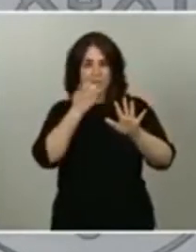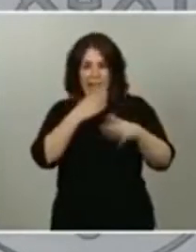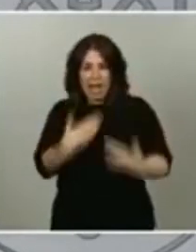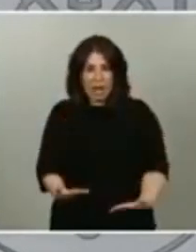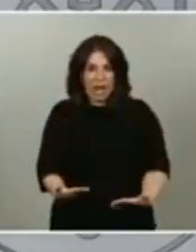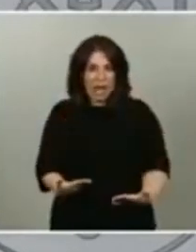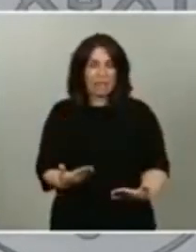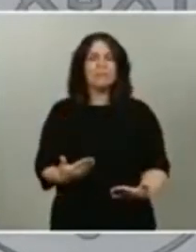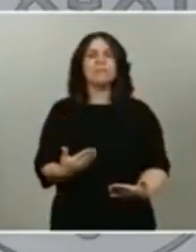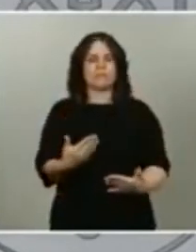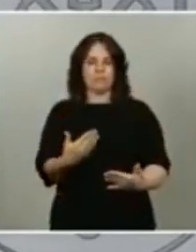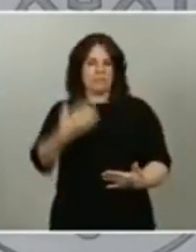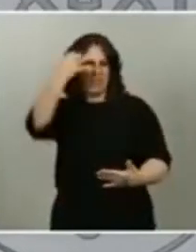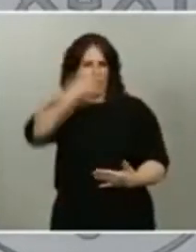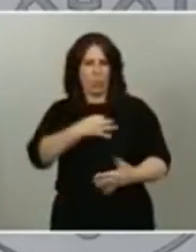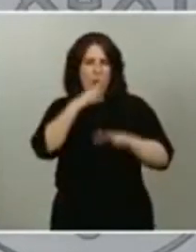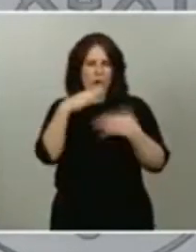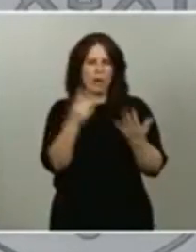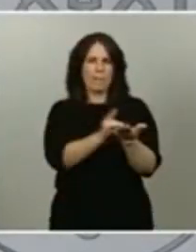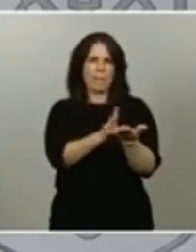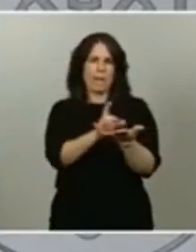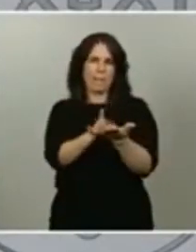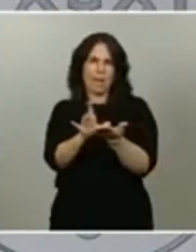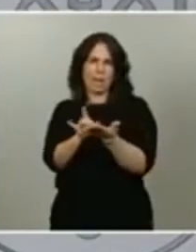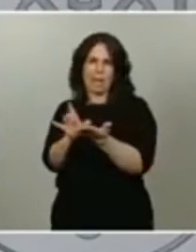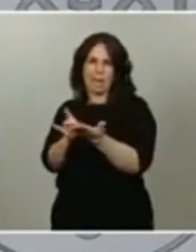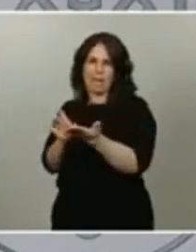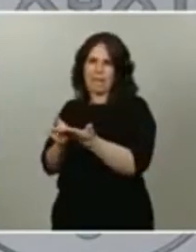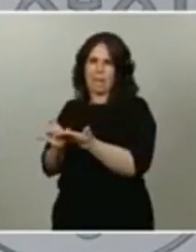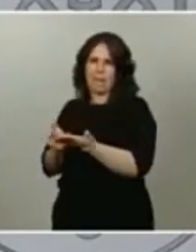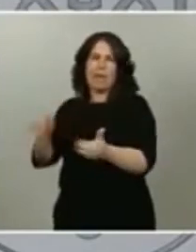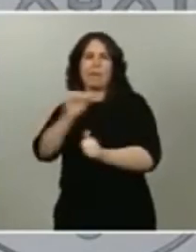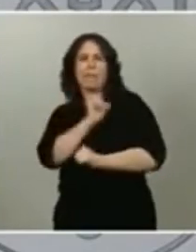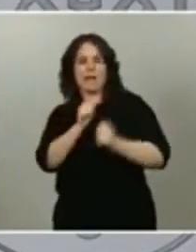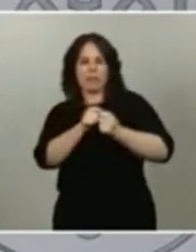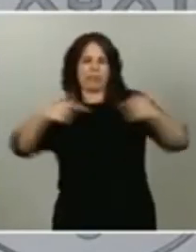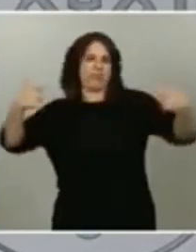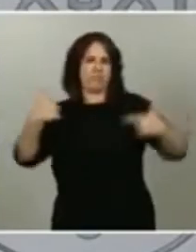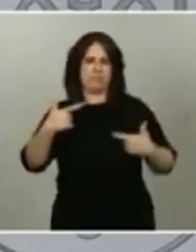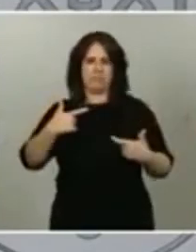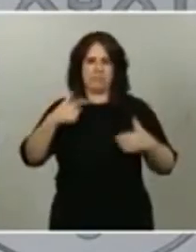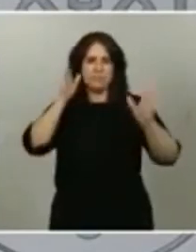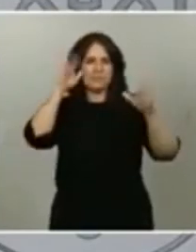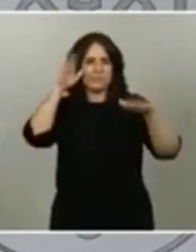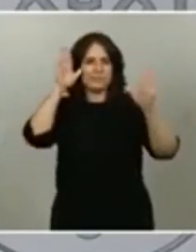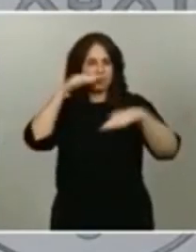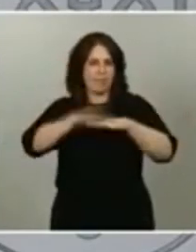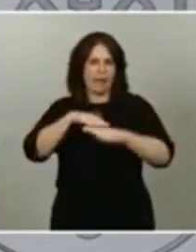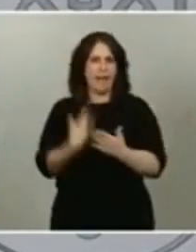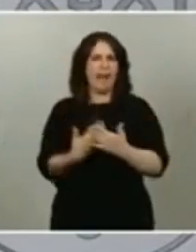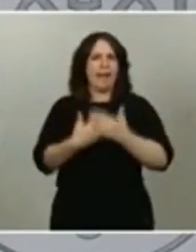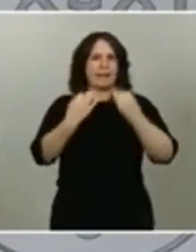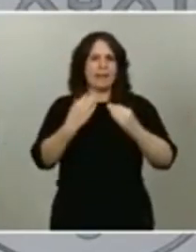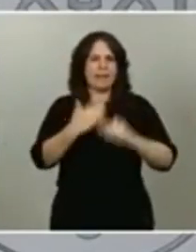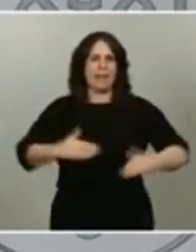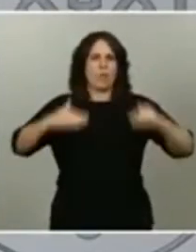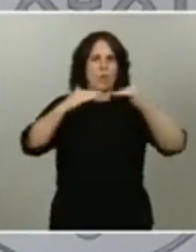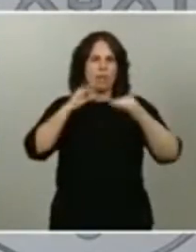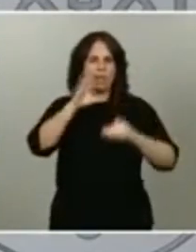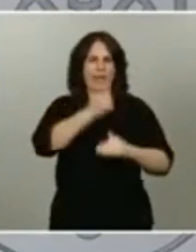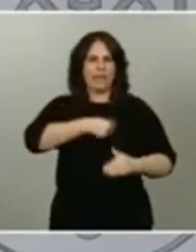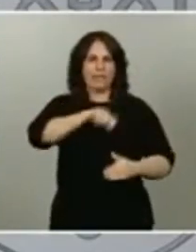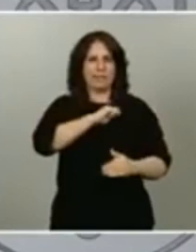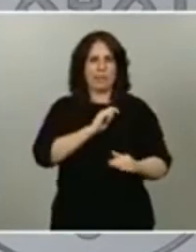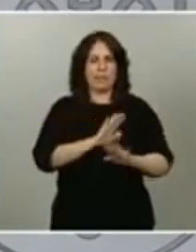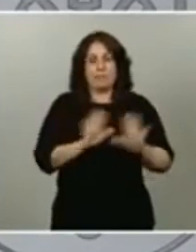a unas cifras de desempleo absolutamente intolerables para poder garantizar la igualdad en nuestro país eso es lo que le puedo